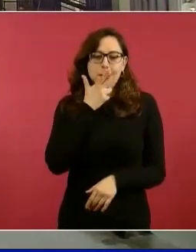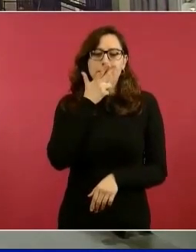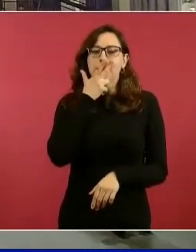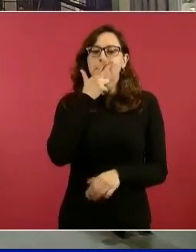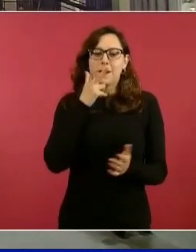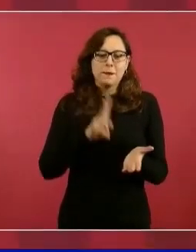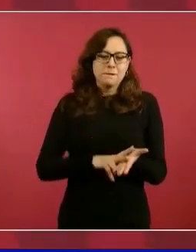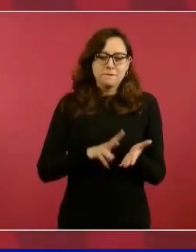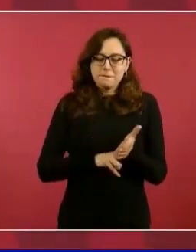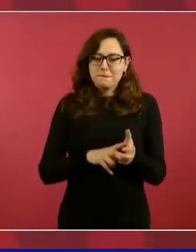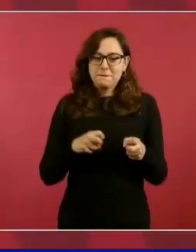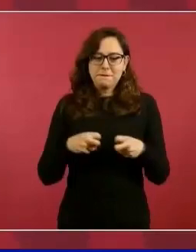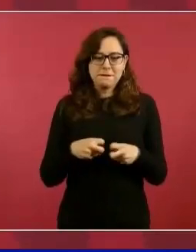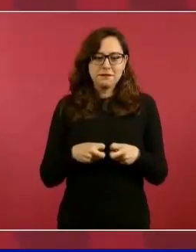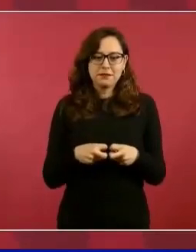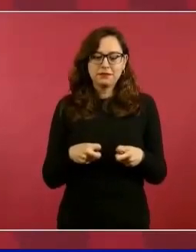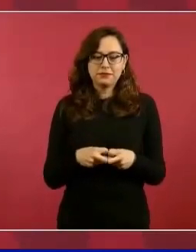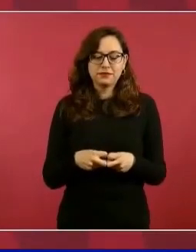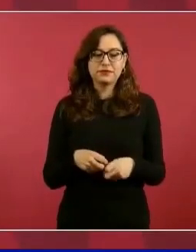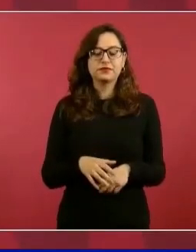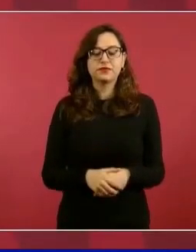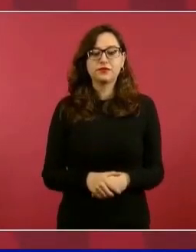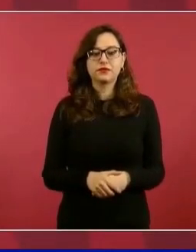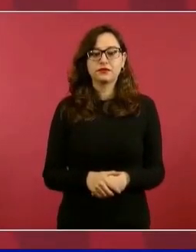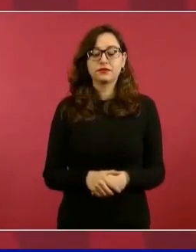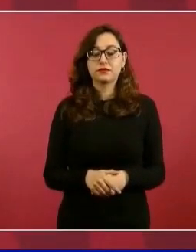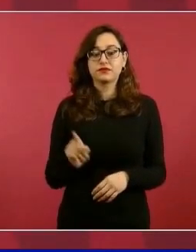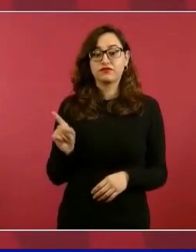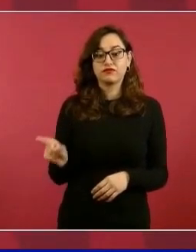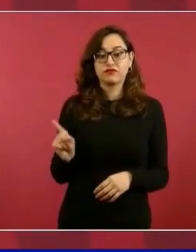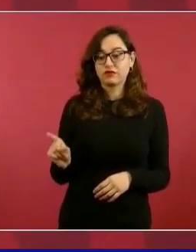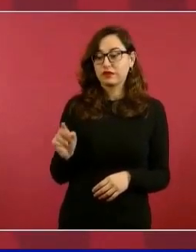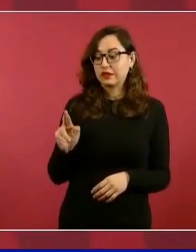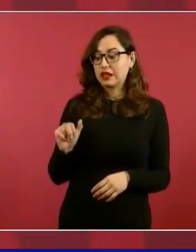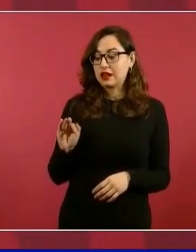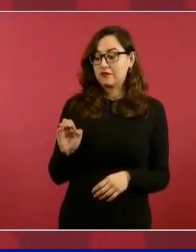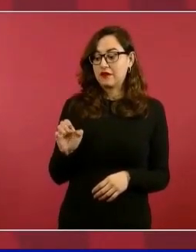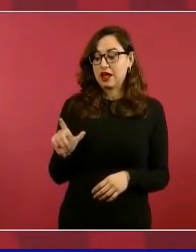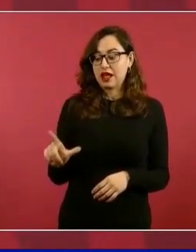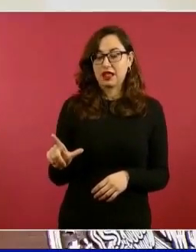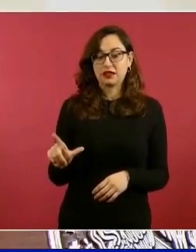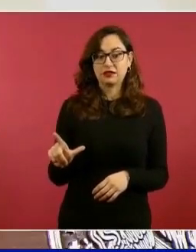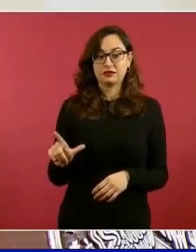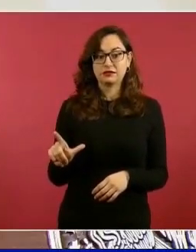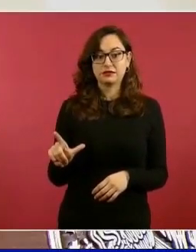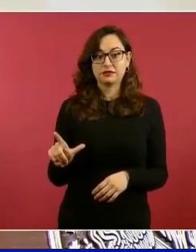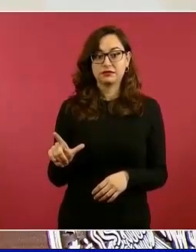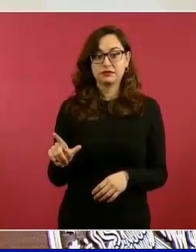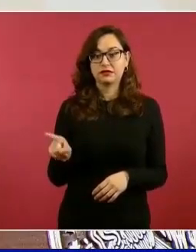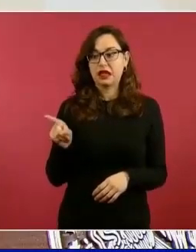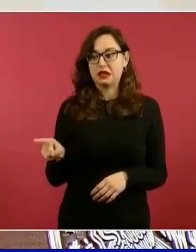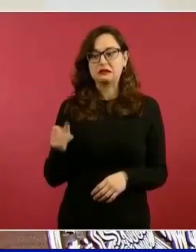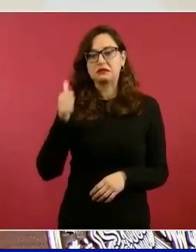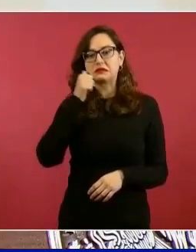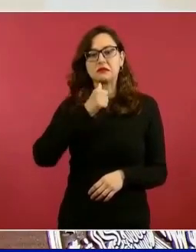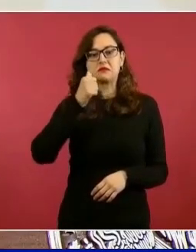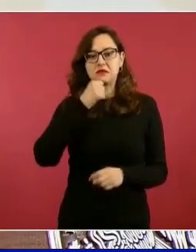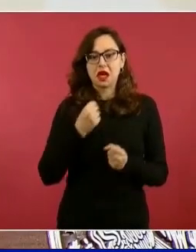Y Rafael siempre ha tenido, no sé ahora, Volkswagen.